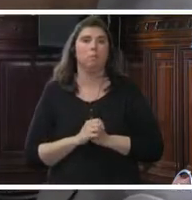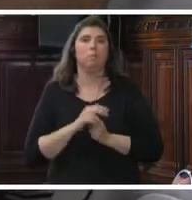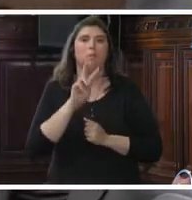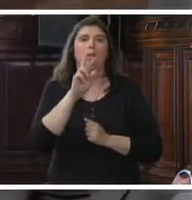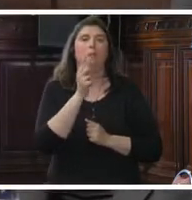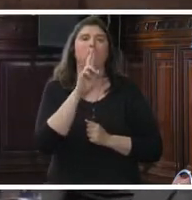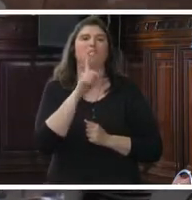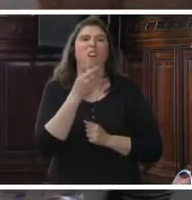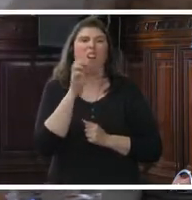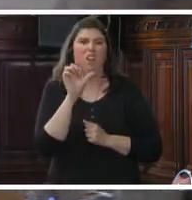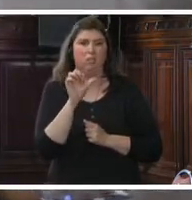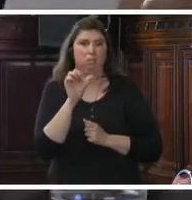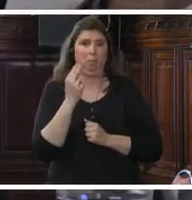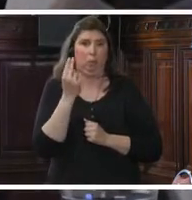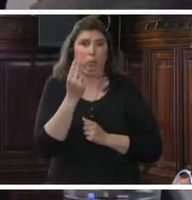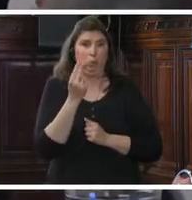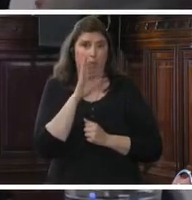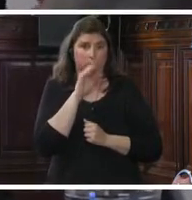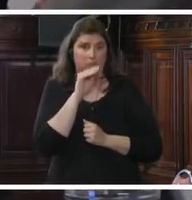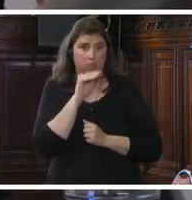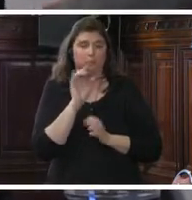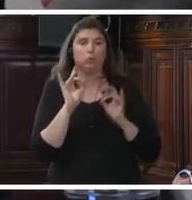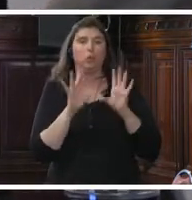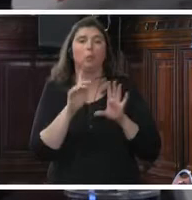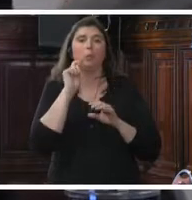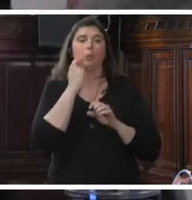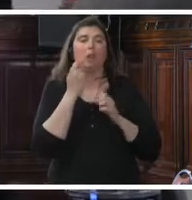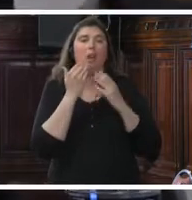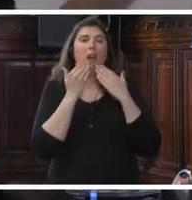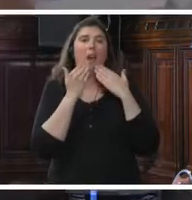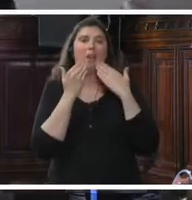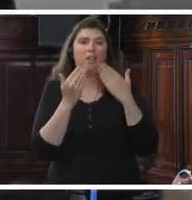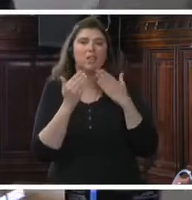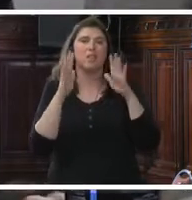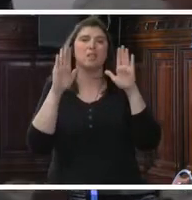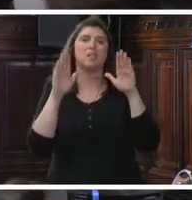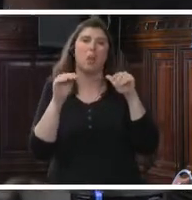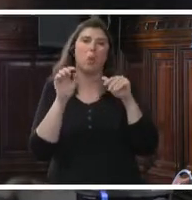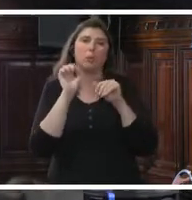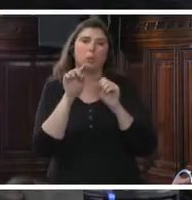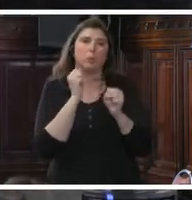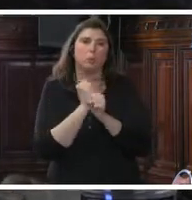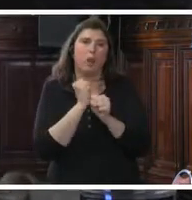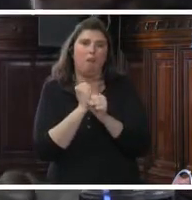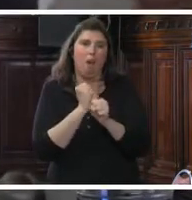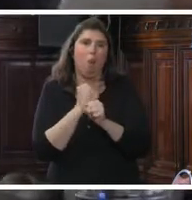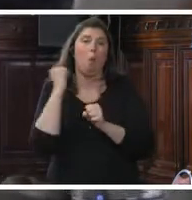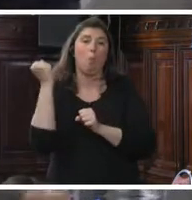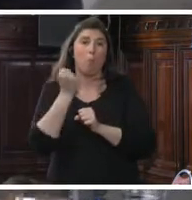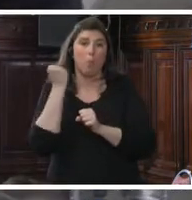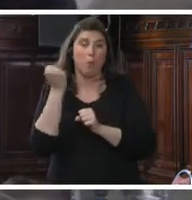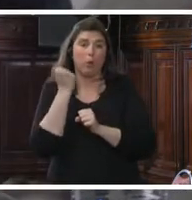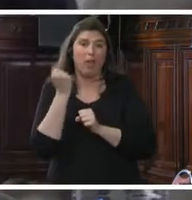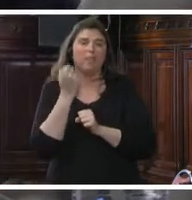Antes que yo solo me gustaría agradecer, saludar su trabajo, muy importante, pero